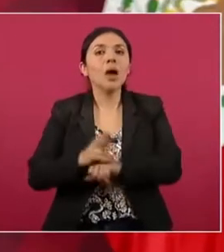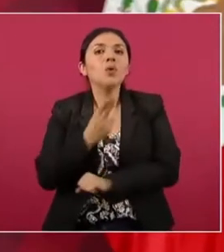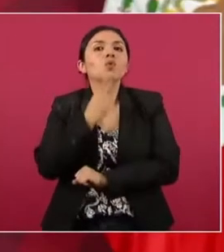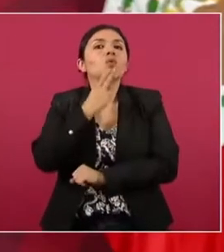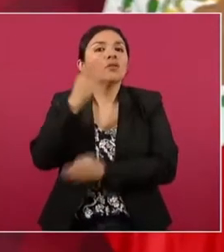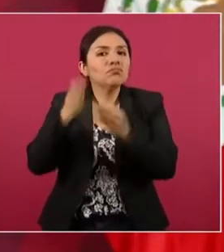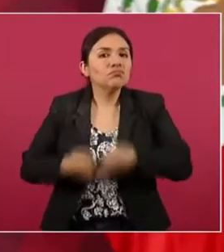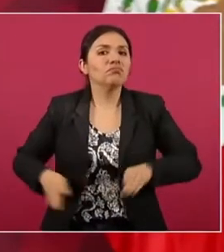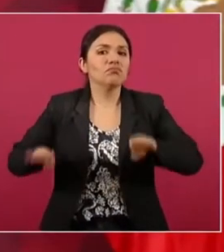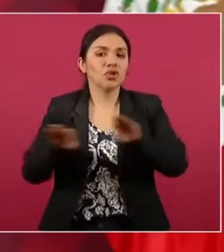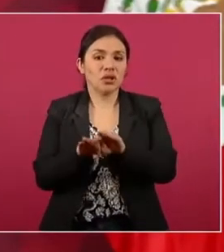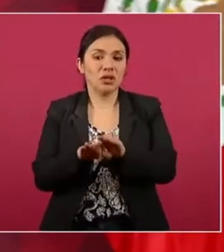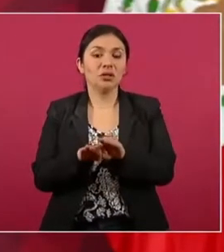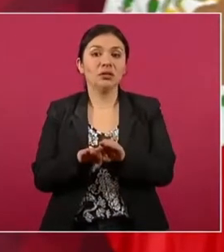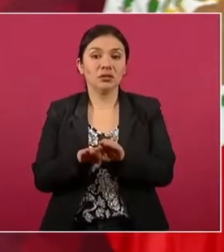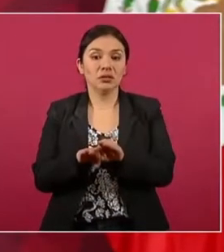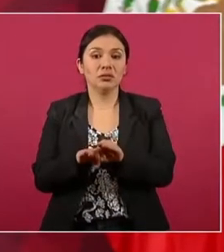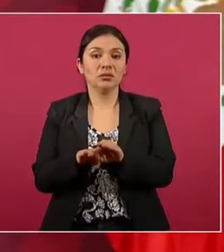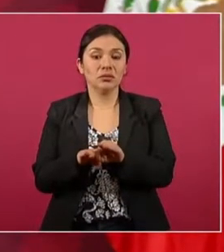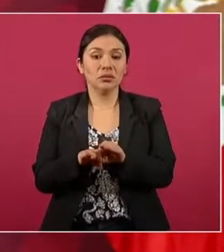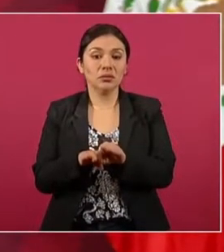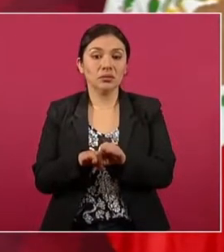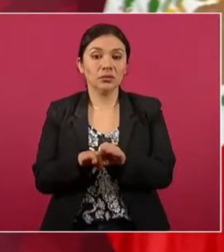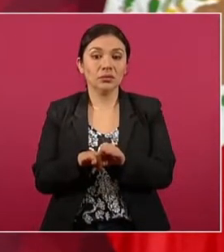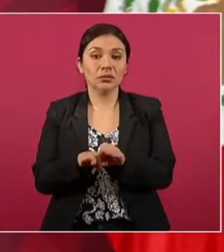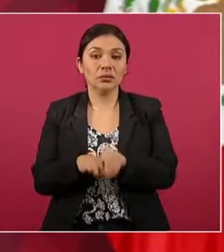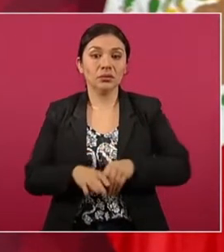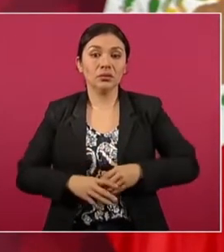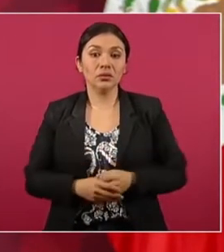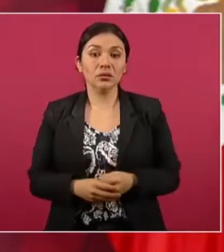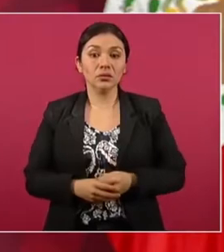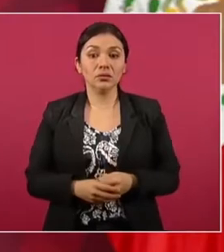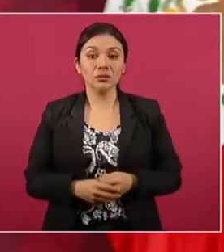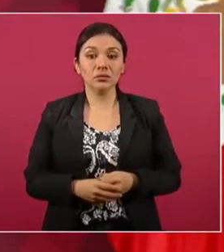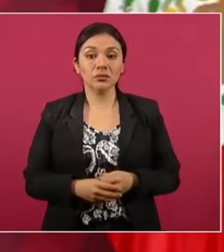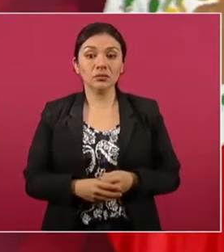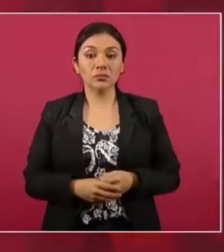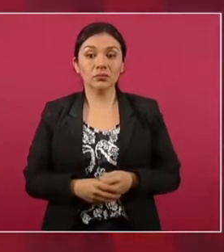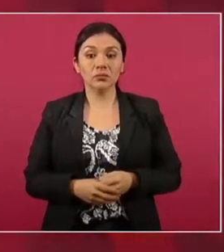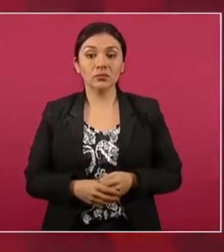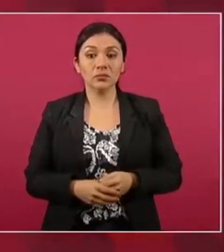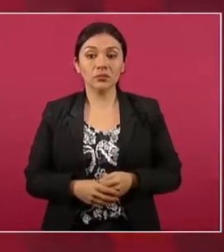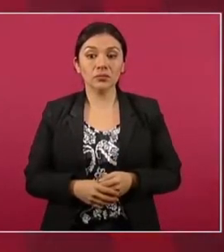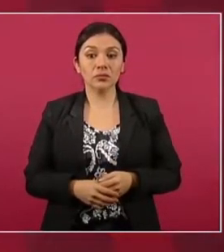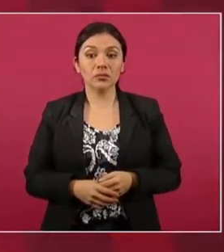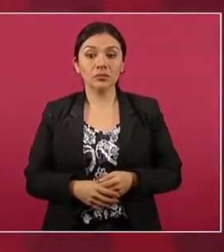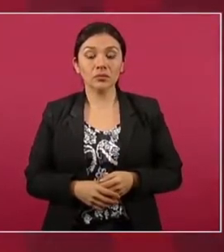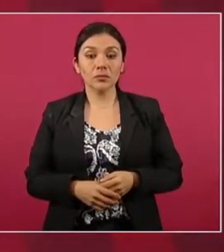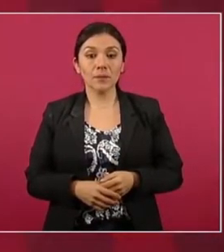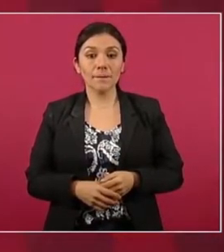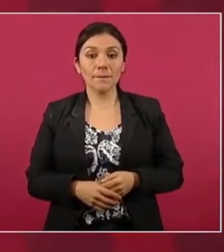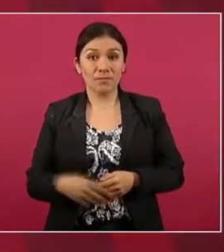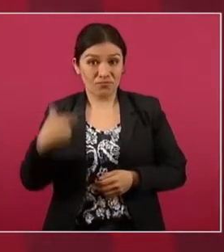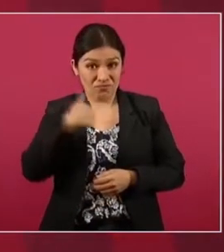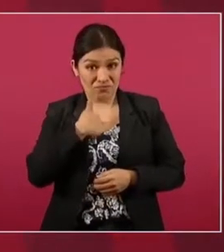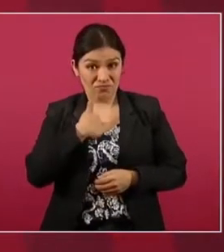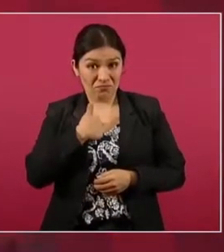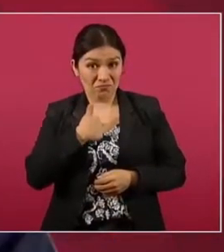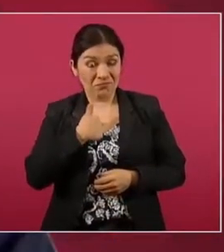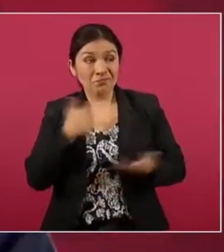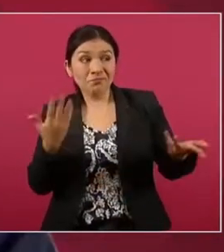y no vamos a cambiar.